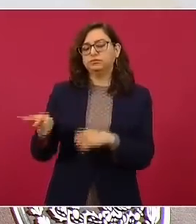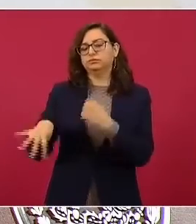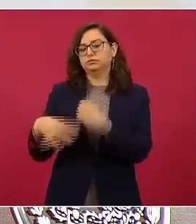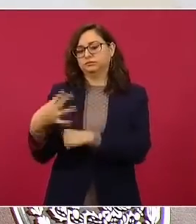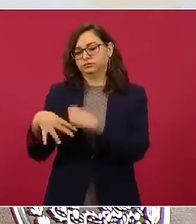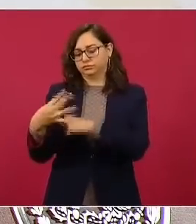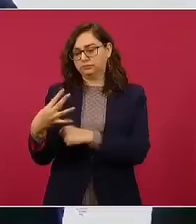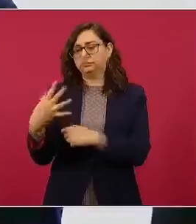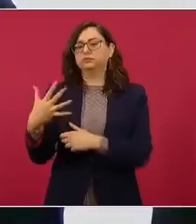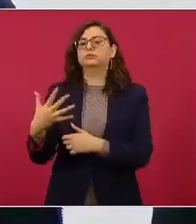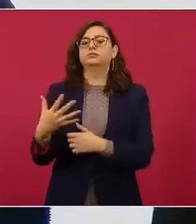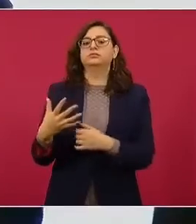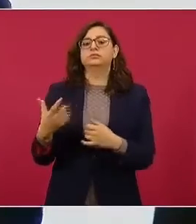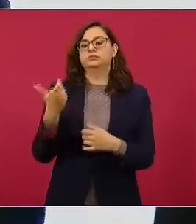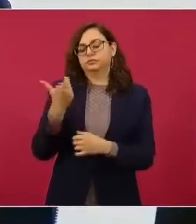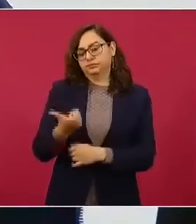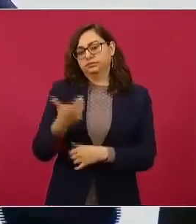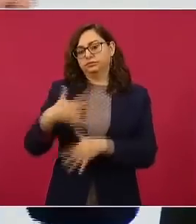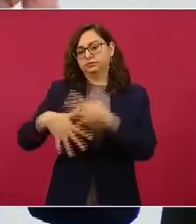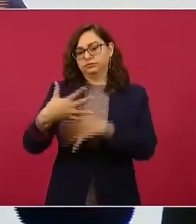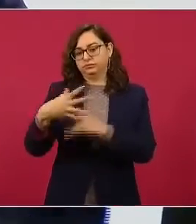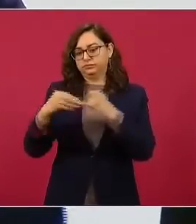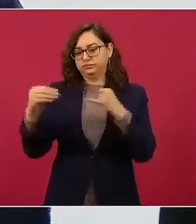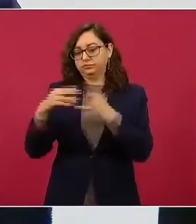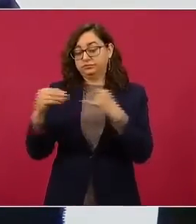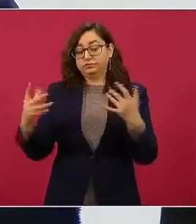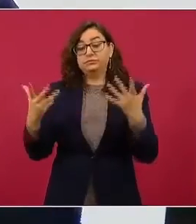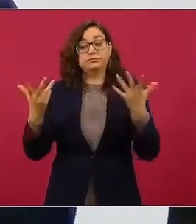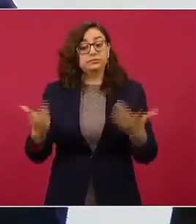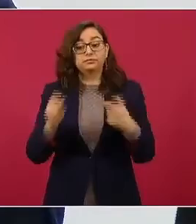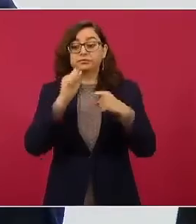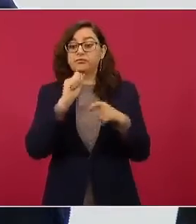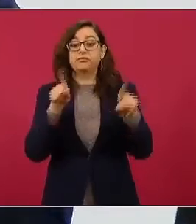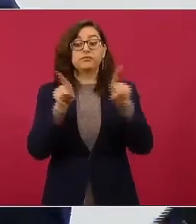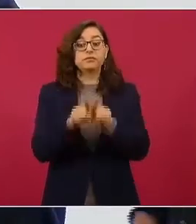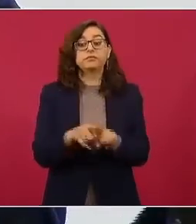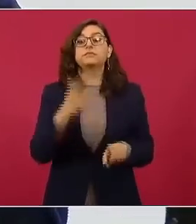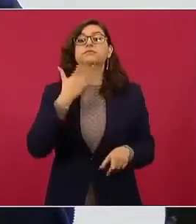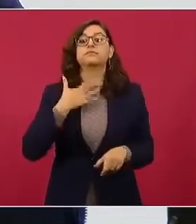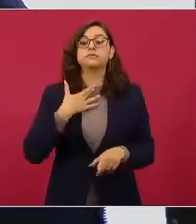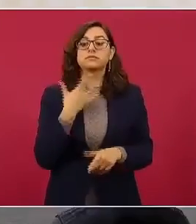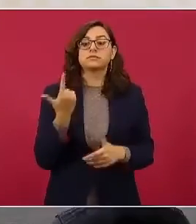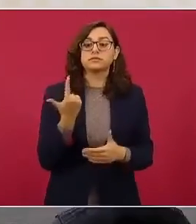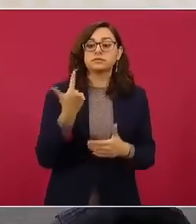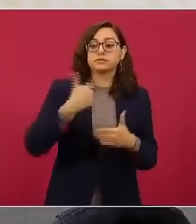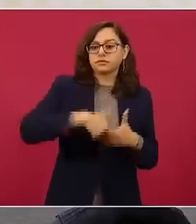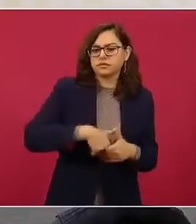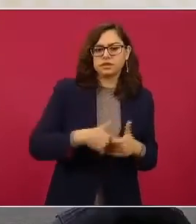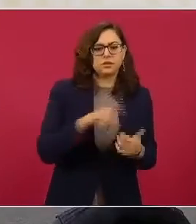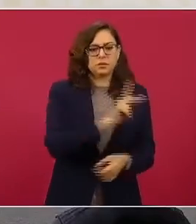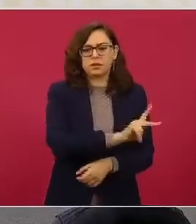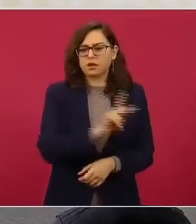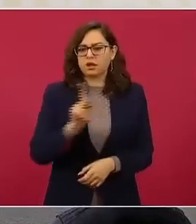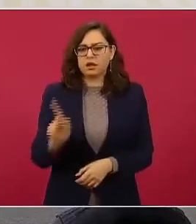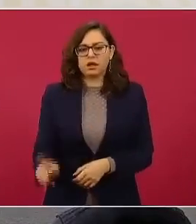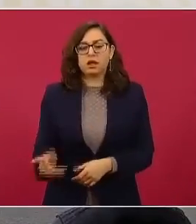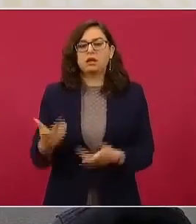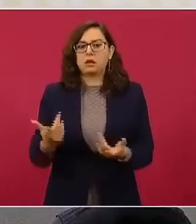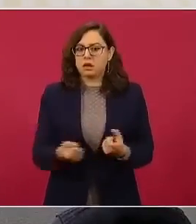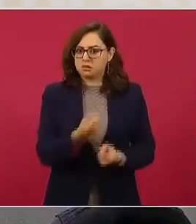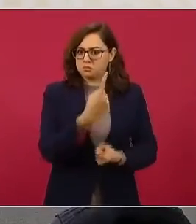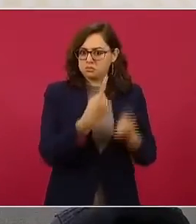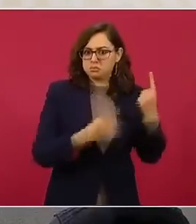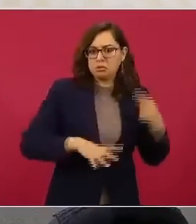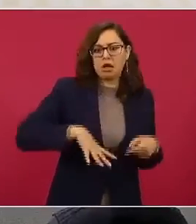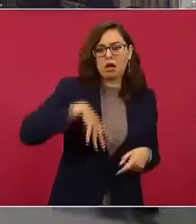centavos, igual que las gasolinas. El que puede ser un buen proveedor en una ciudad no lo es tan bueno en otra. Muchas